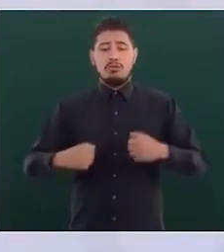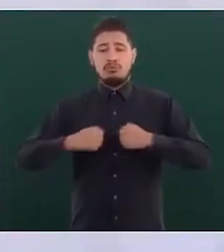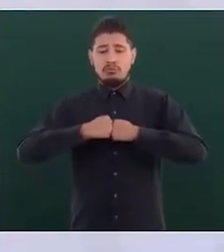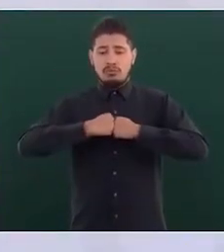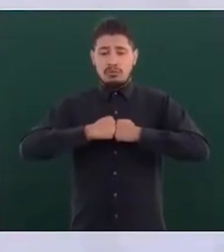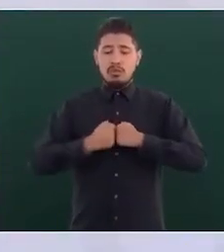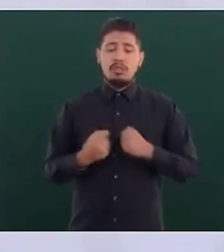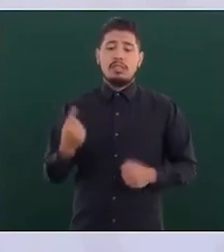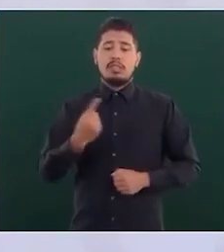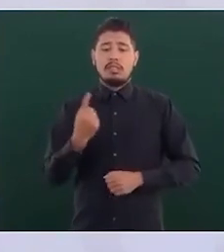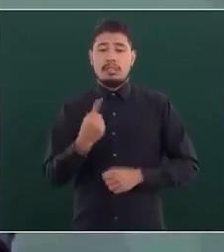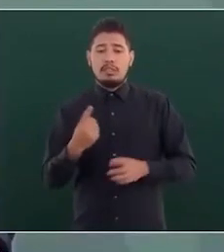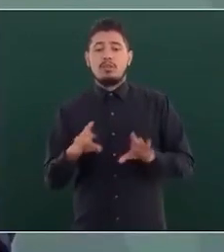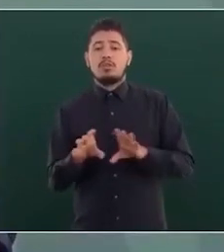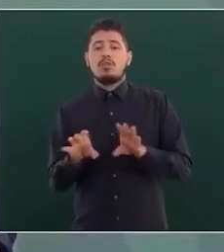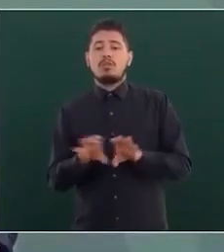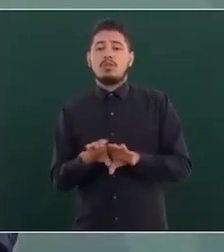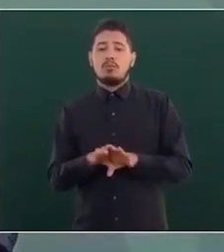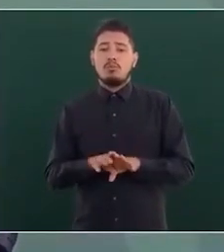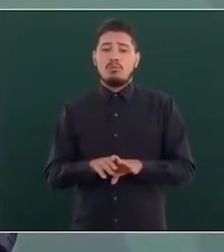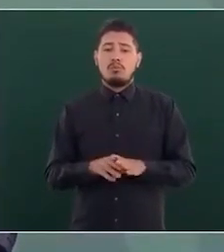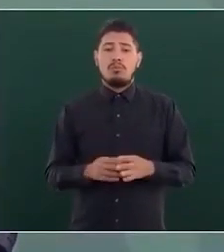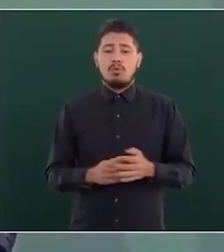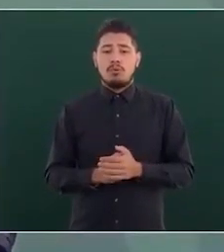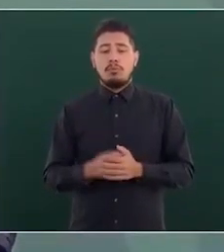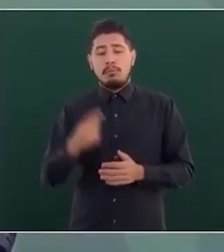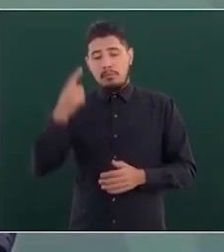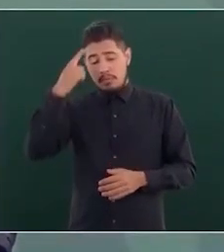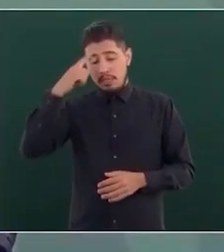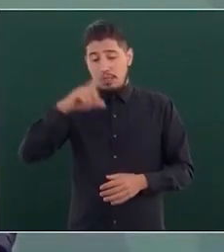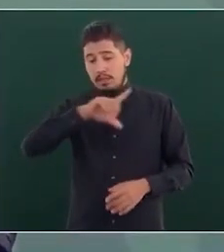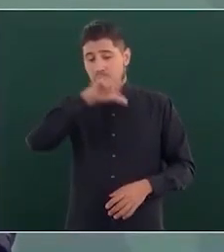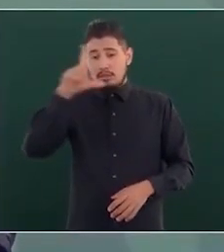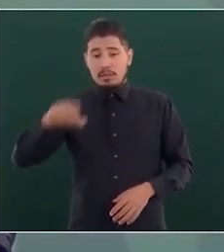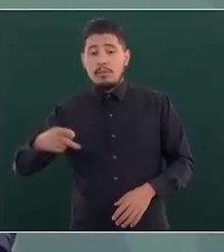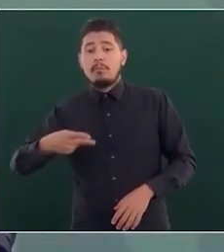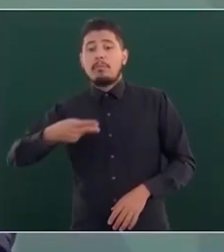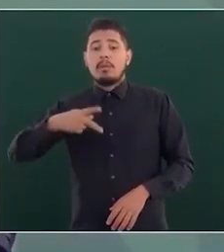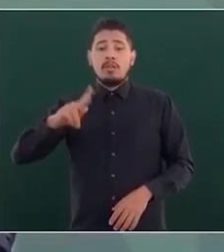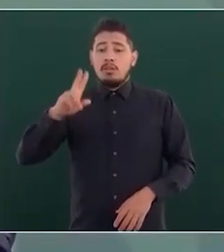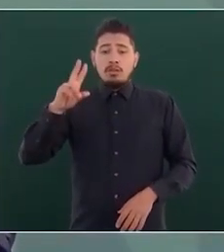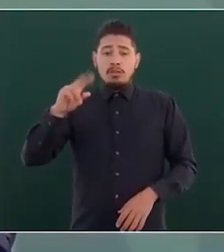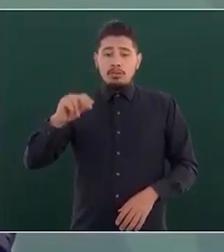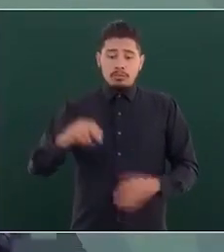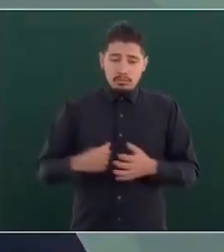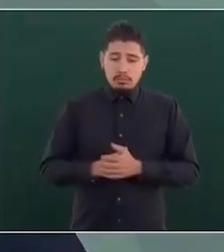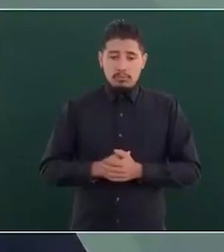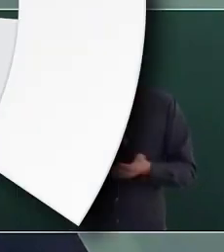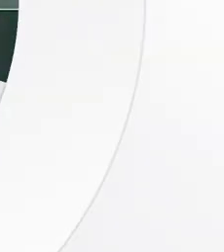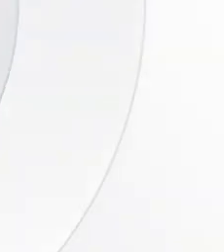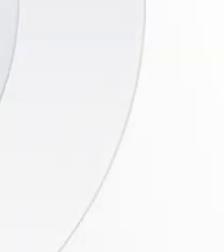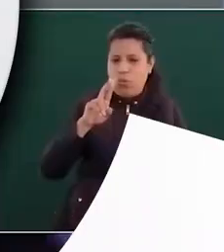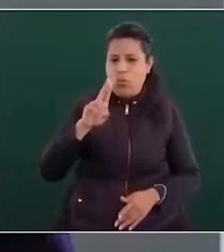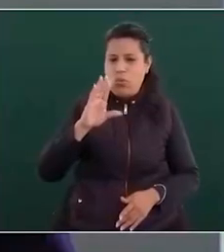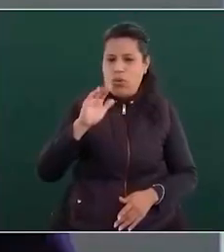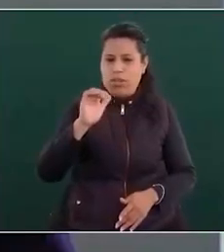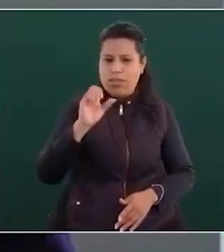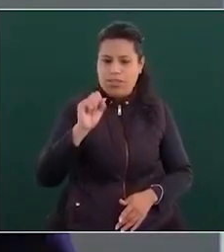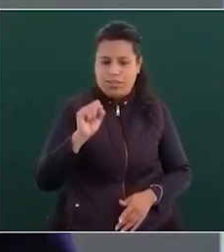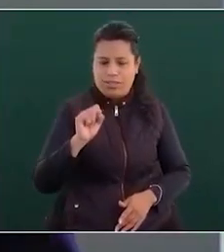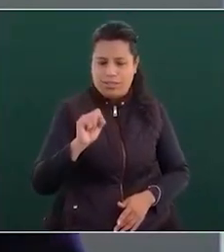que está catalogado como una obra estratégica nacional pero no se afecta el derecho a la transparencia